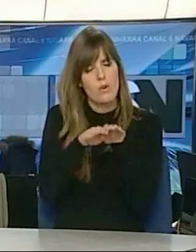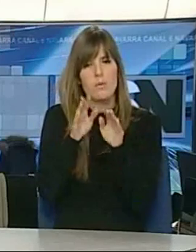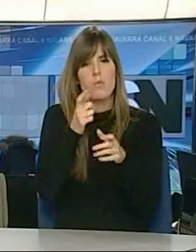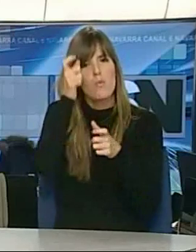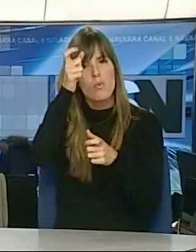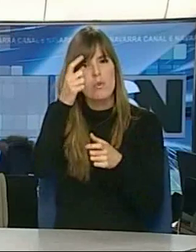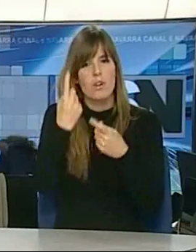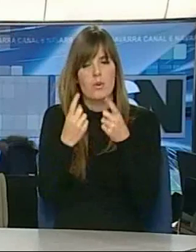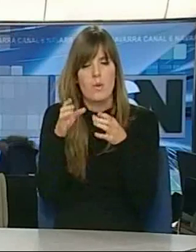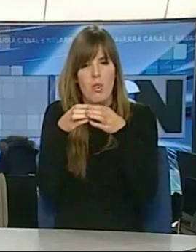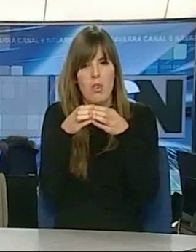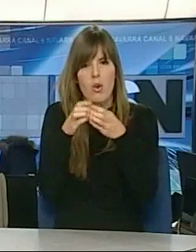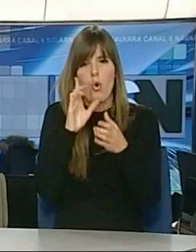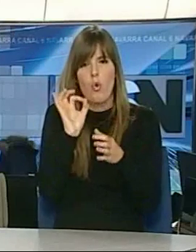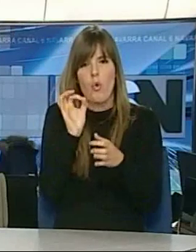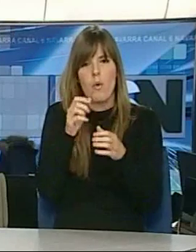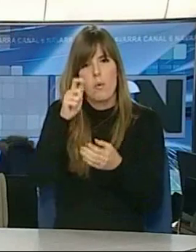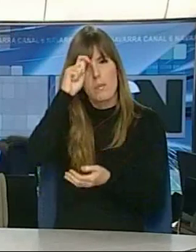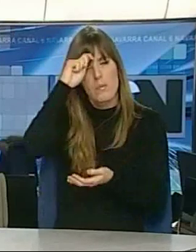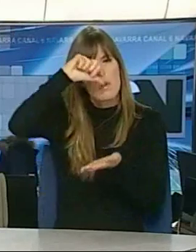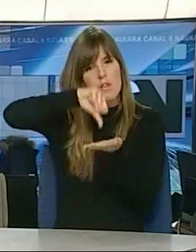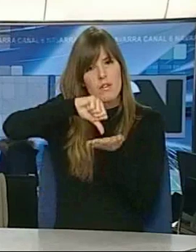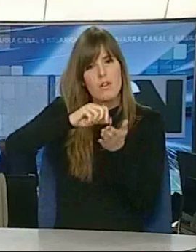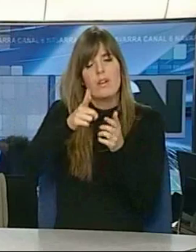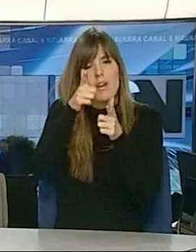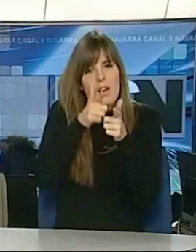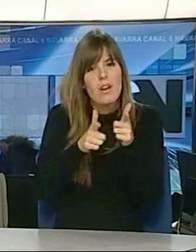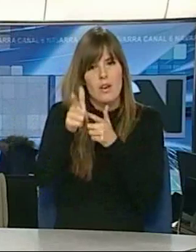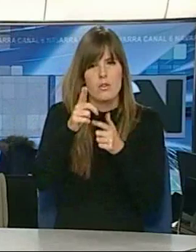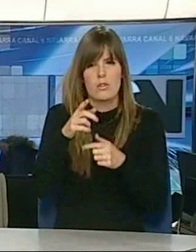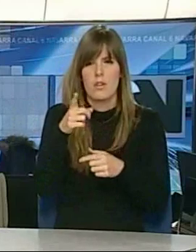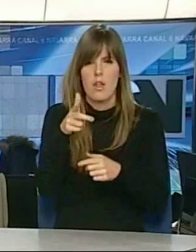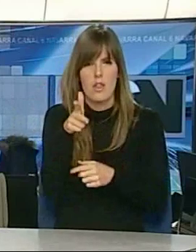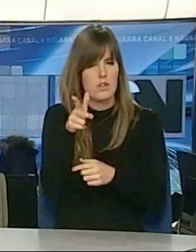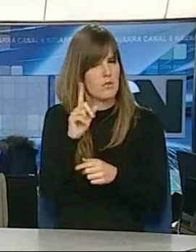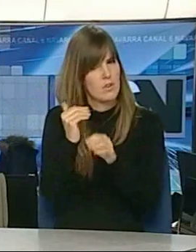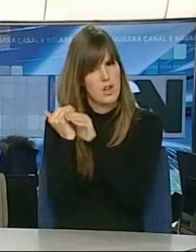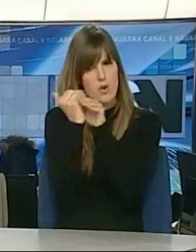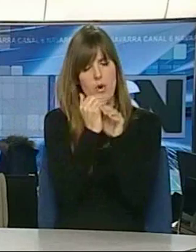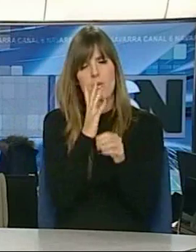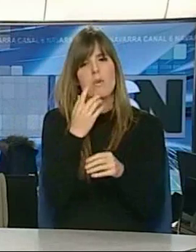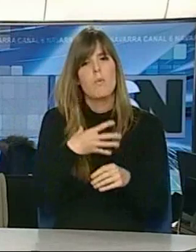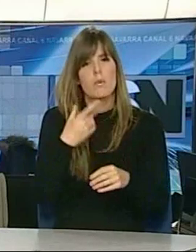peso poblacional o por su lejanía de la capital navarra, pensaban